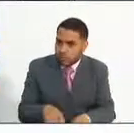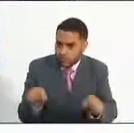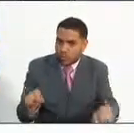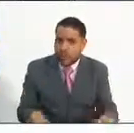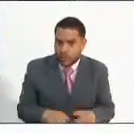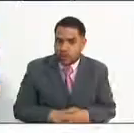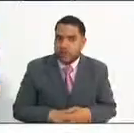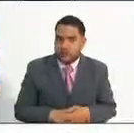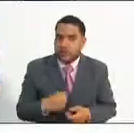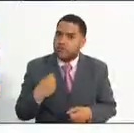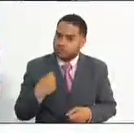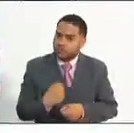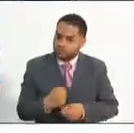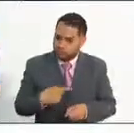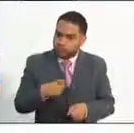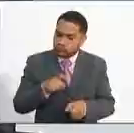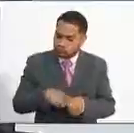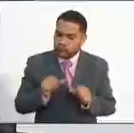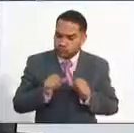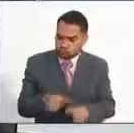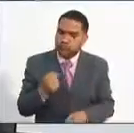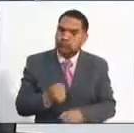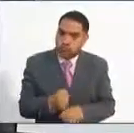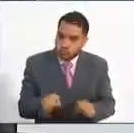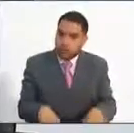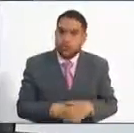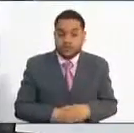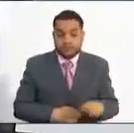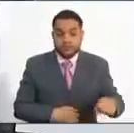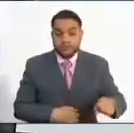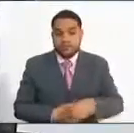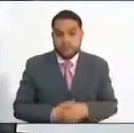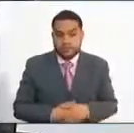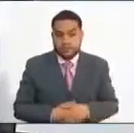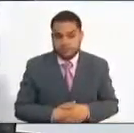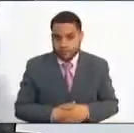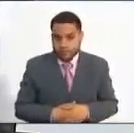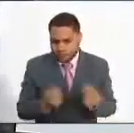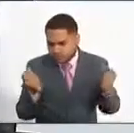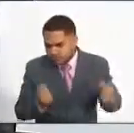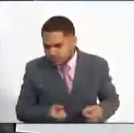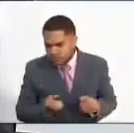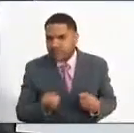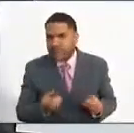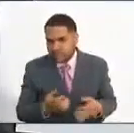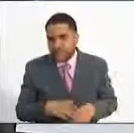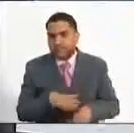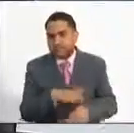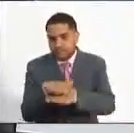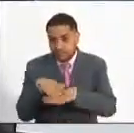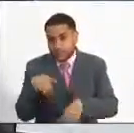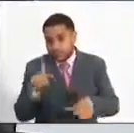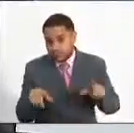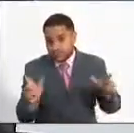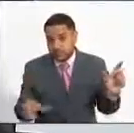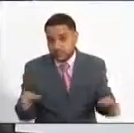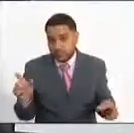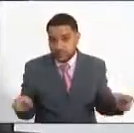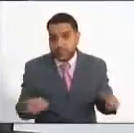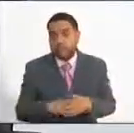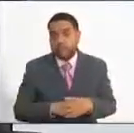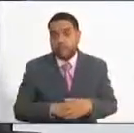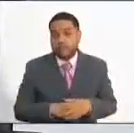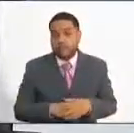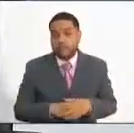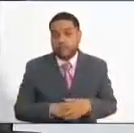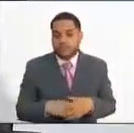definitiva en esos puestos, en esos trabajos. Sí, muy bien, Erika. Antes de dar las cifras, vale la pena recordarle a las personas que, obviamente, el proceso, como tú dices,